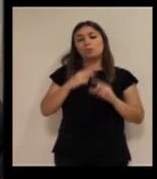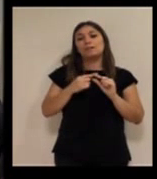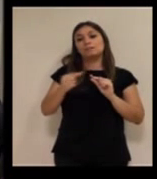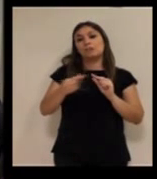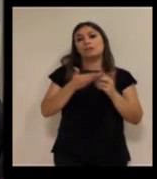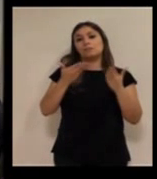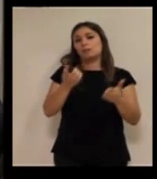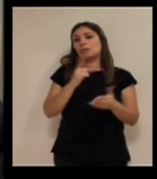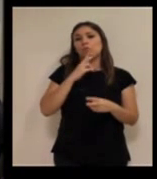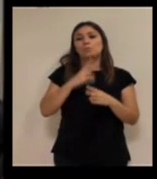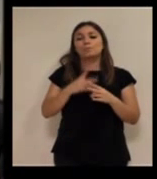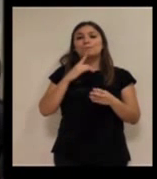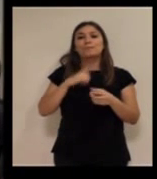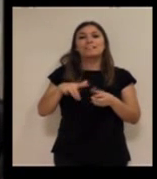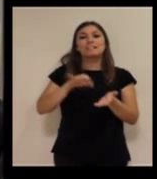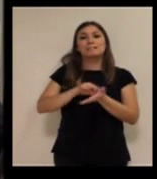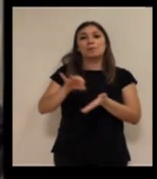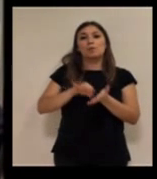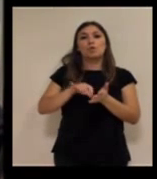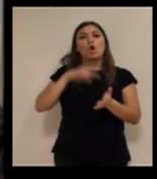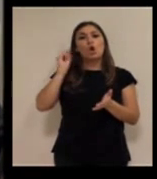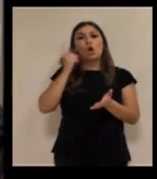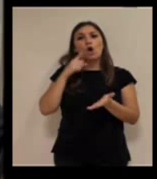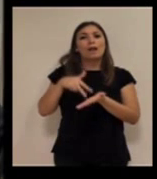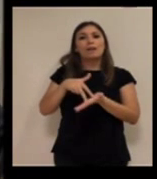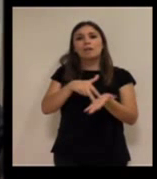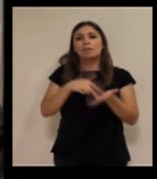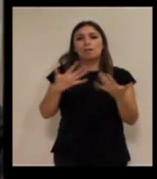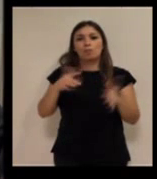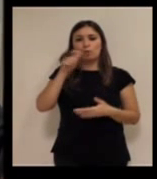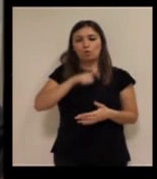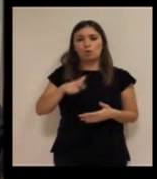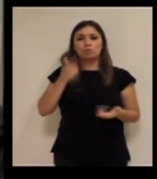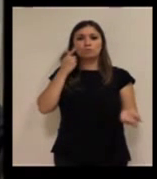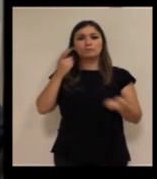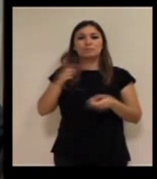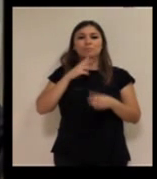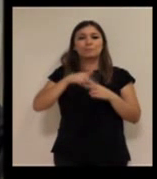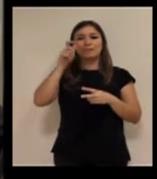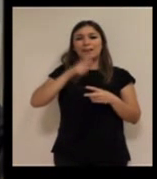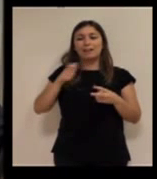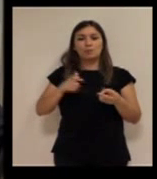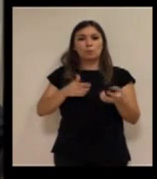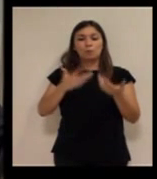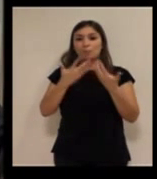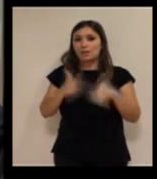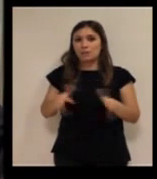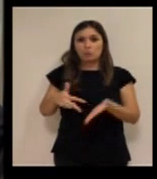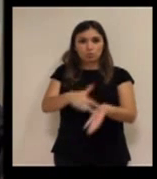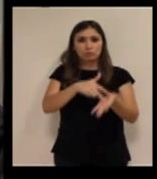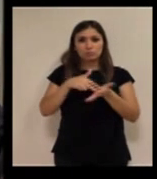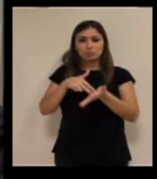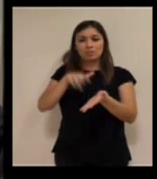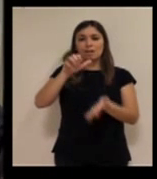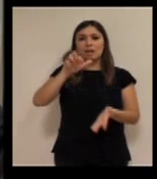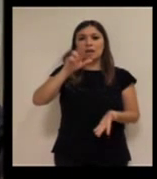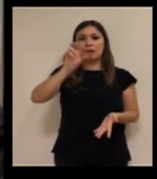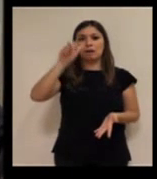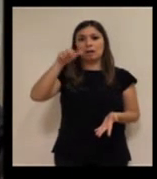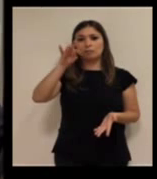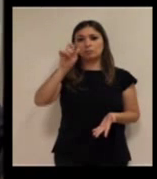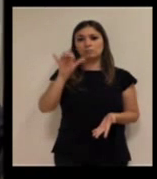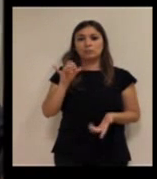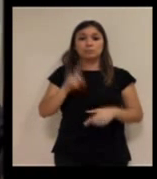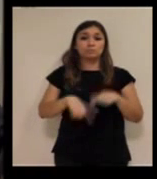perfil, que no es teleasistencia, que es un servicio de localización de personas, o de monitorización o de control de errantes. Bueno, se llama de muchas